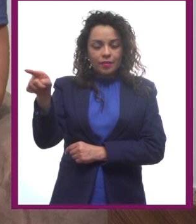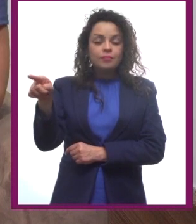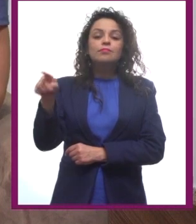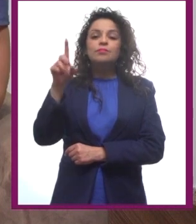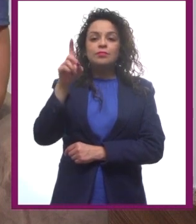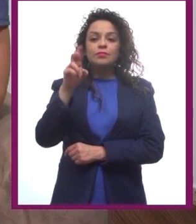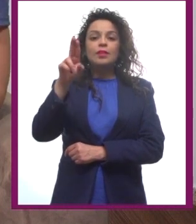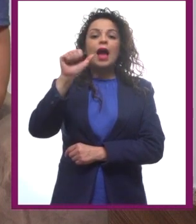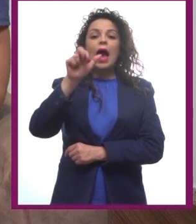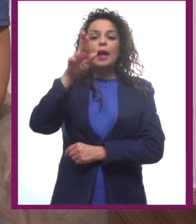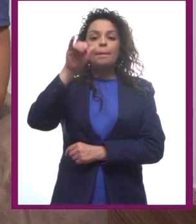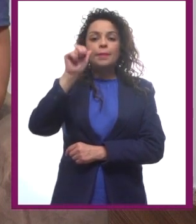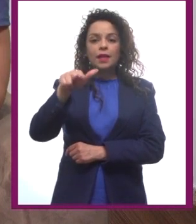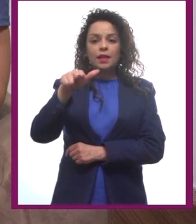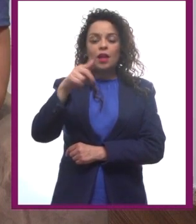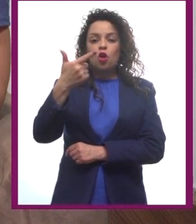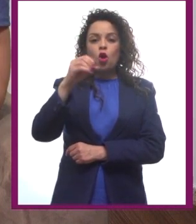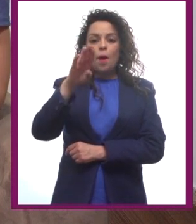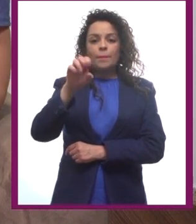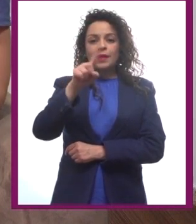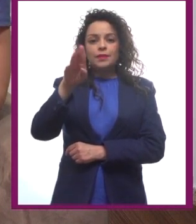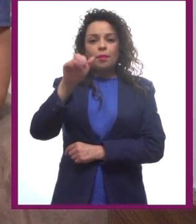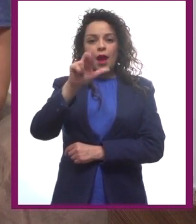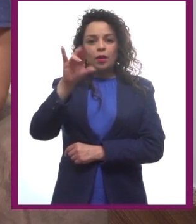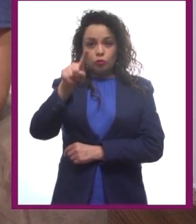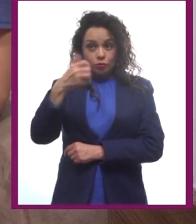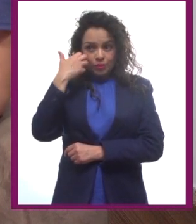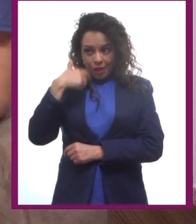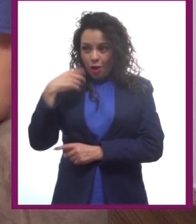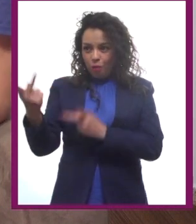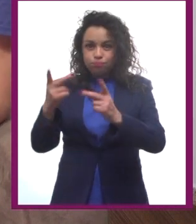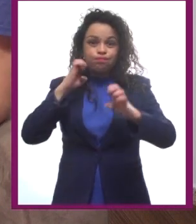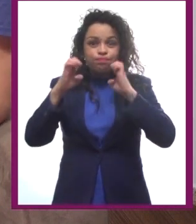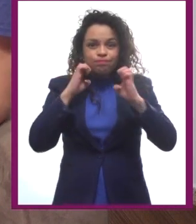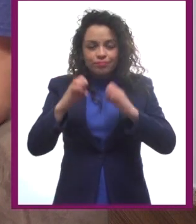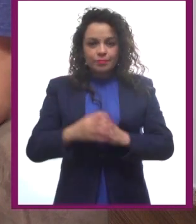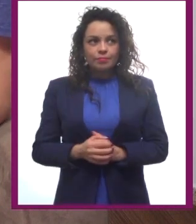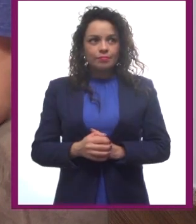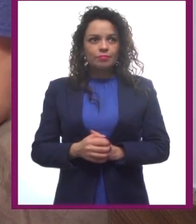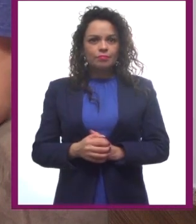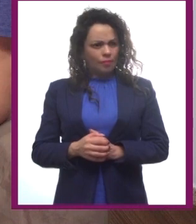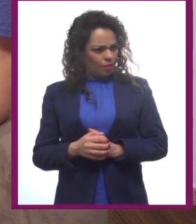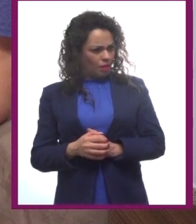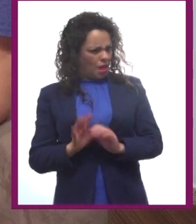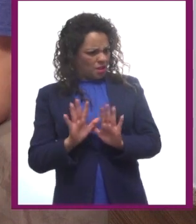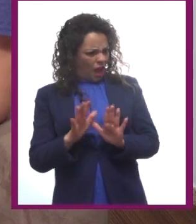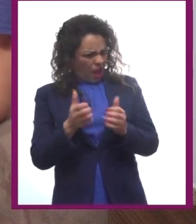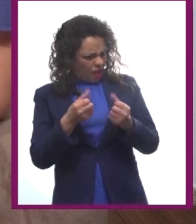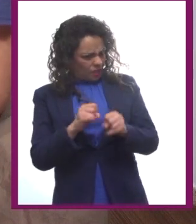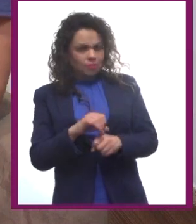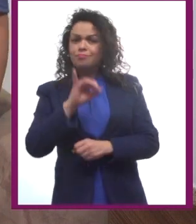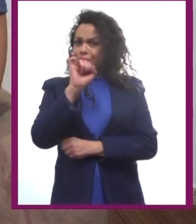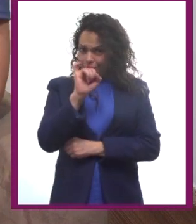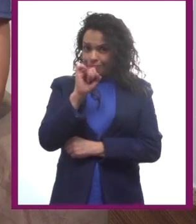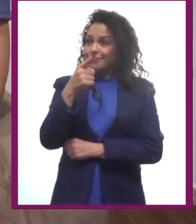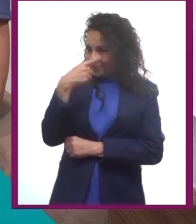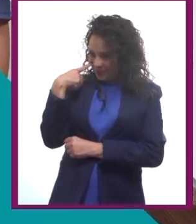Gómez Barrios. ¿Quieres que lo entreviste? ¿Así de plano? ¿No? Sí. Ya verás.